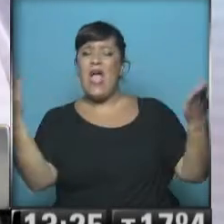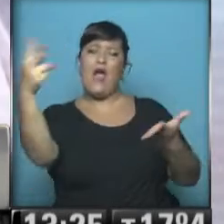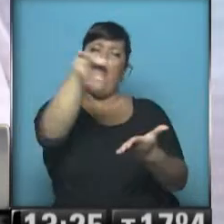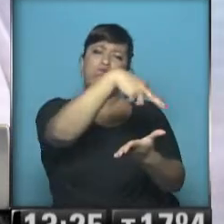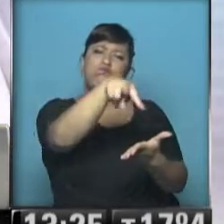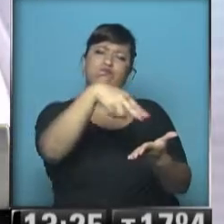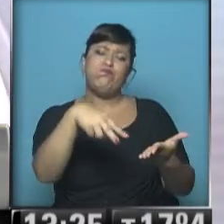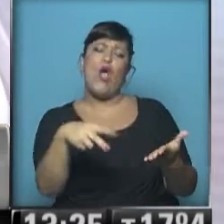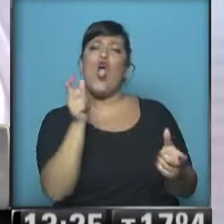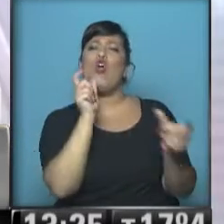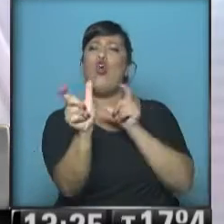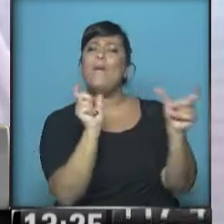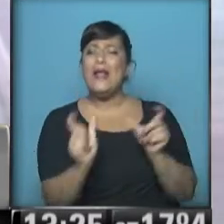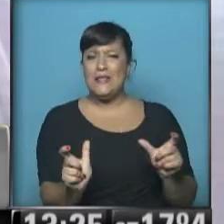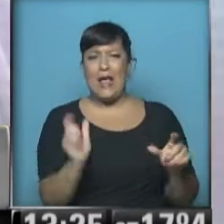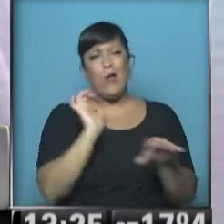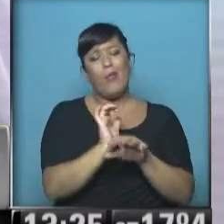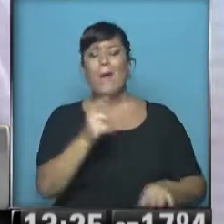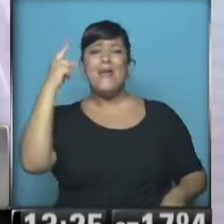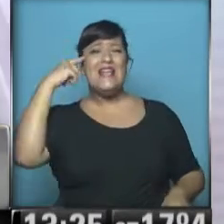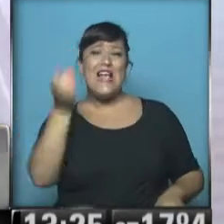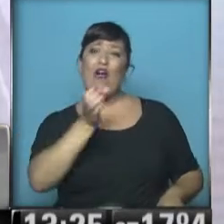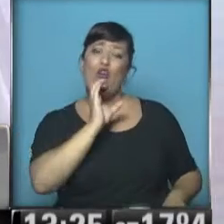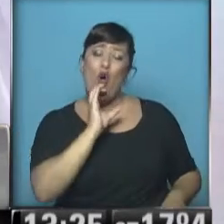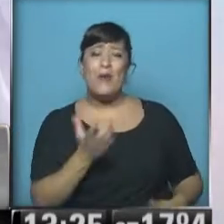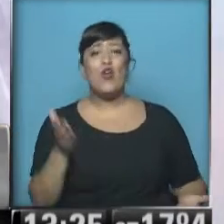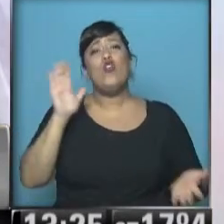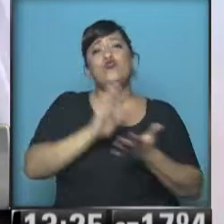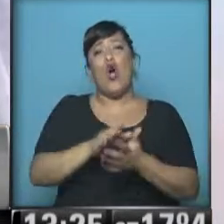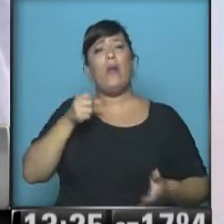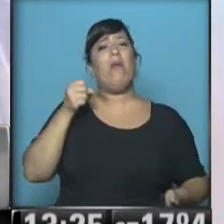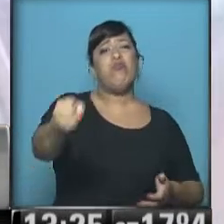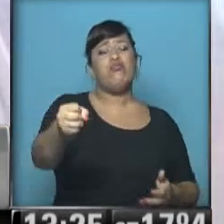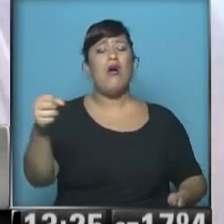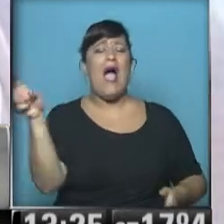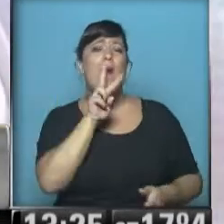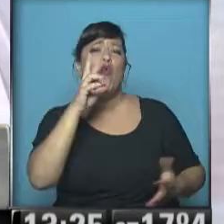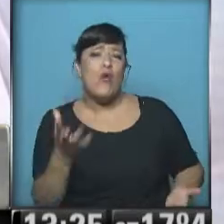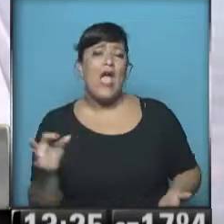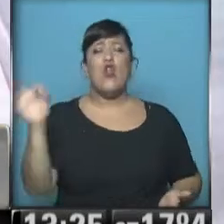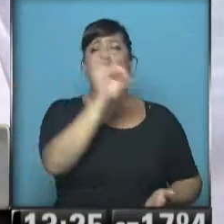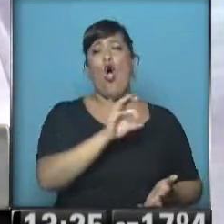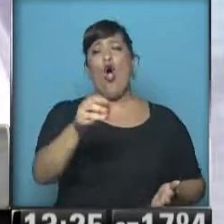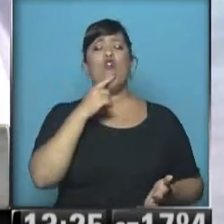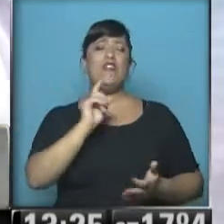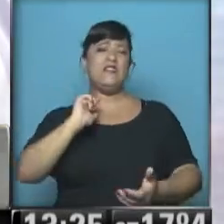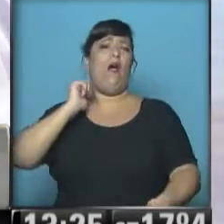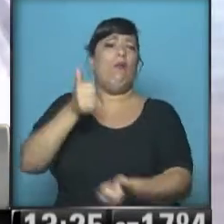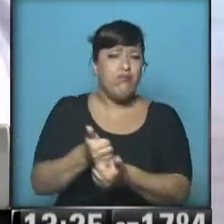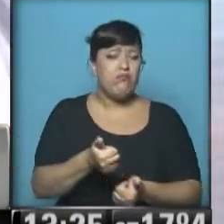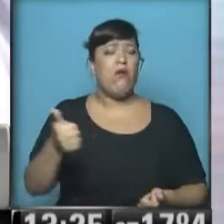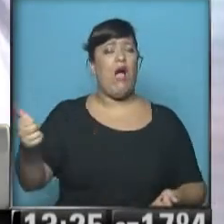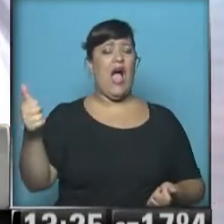comentarios que intentan ser humorísticos acerca de haberle pegado a una mujer o de haber abusado de una chica.